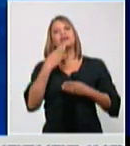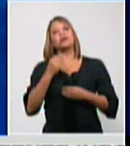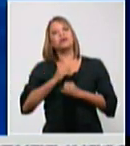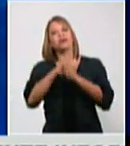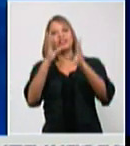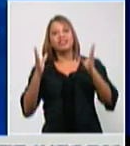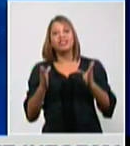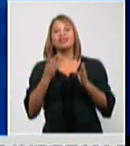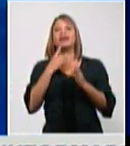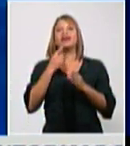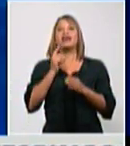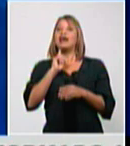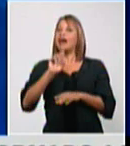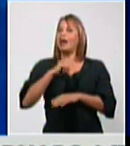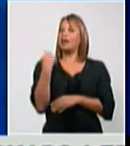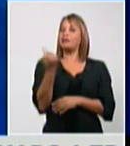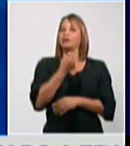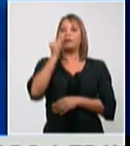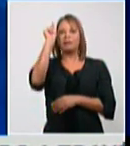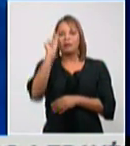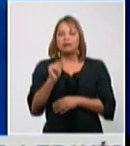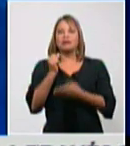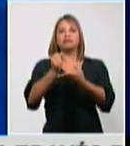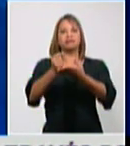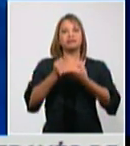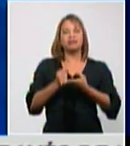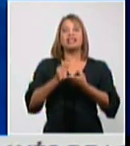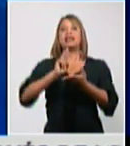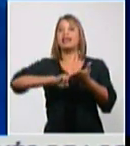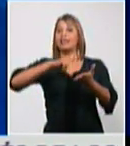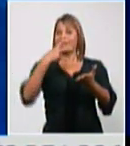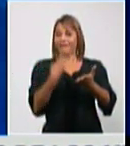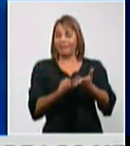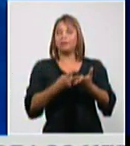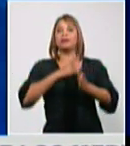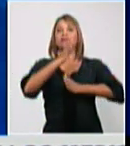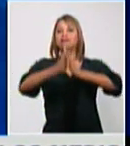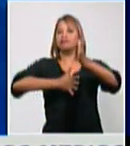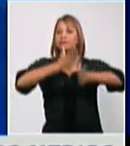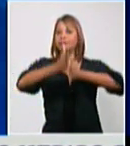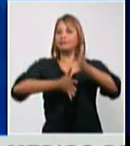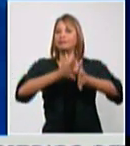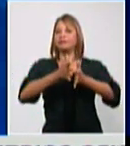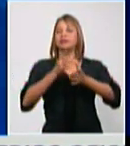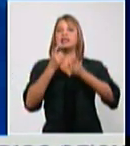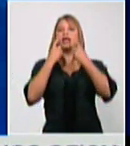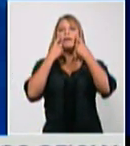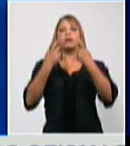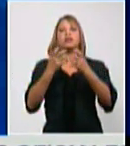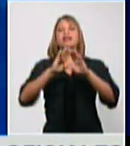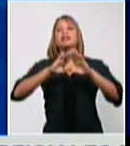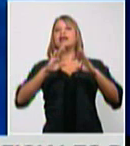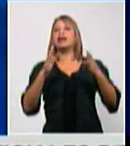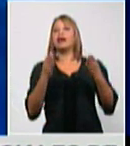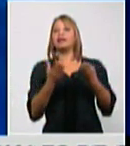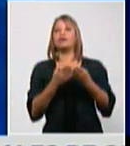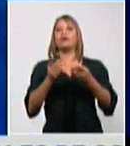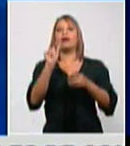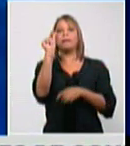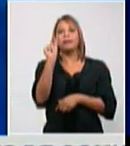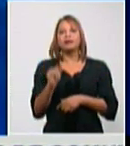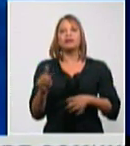compañeros que hacen posible la transmisión, la intérprete de lengua de señas, y muy importante a todas las personas que escuchan la